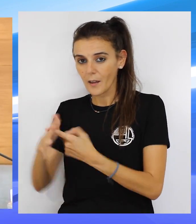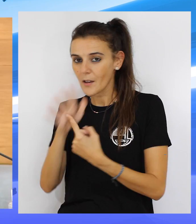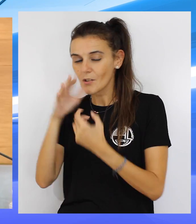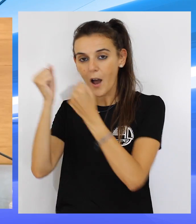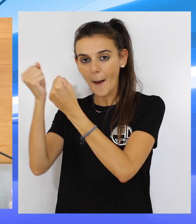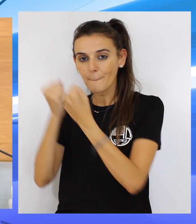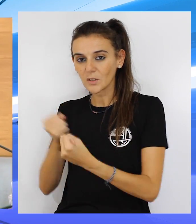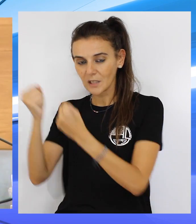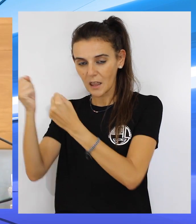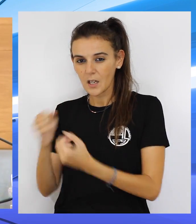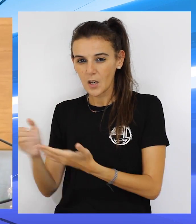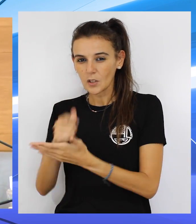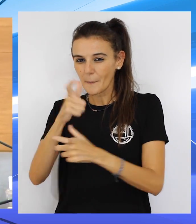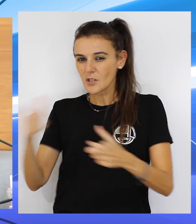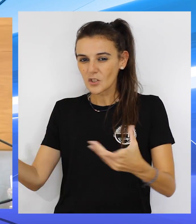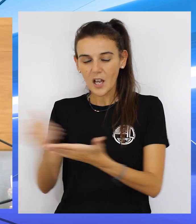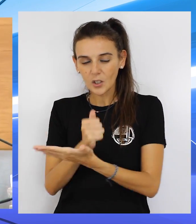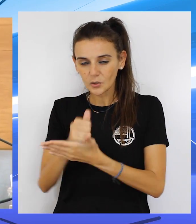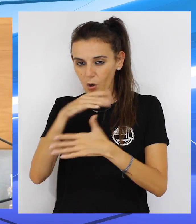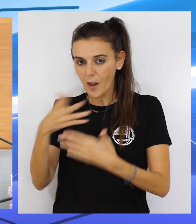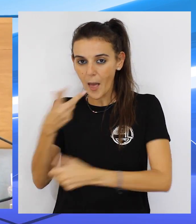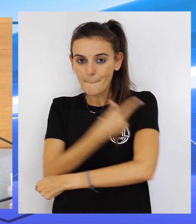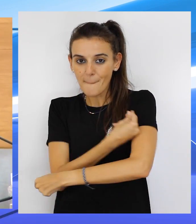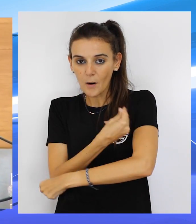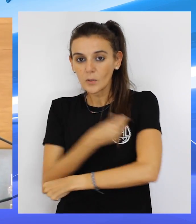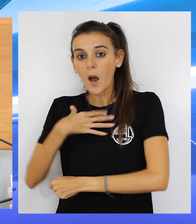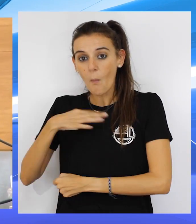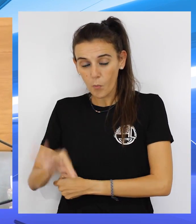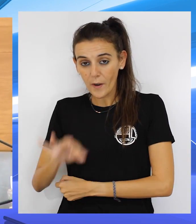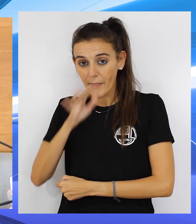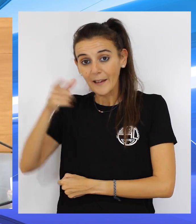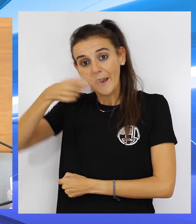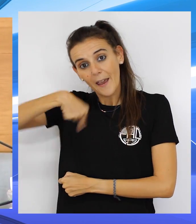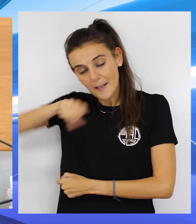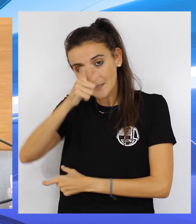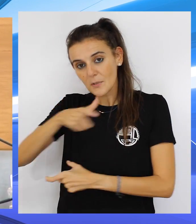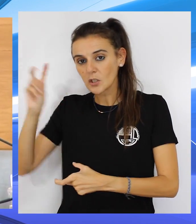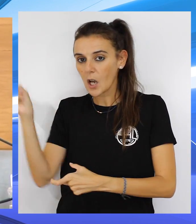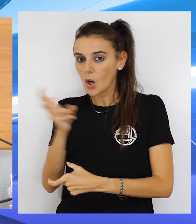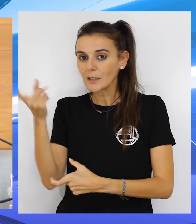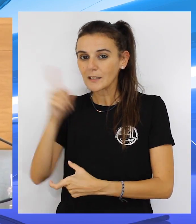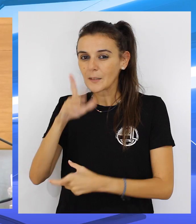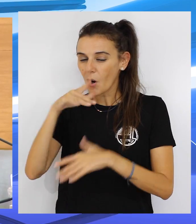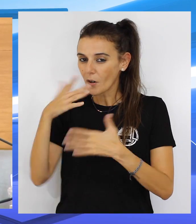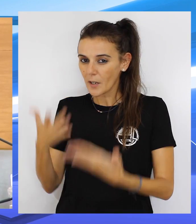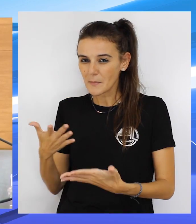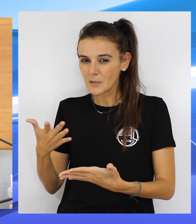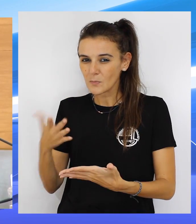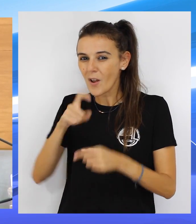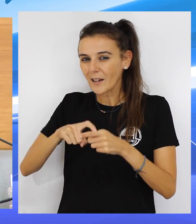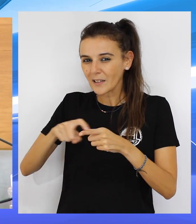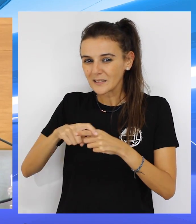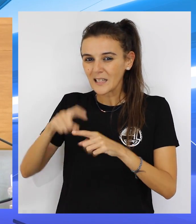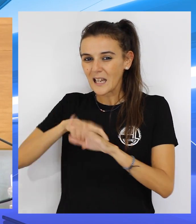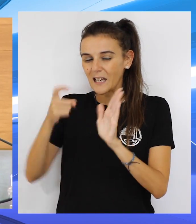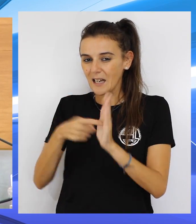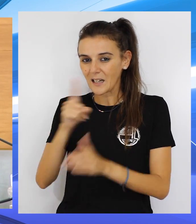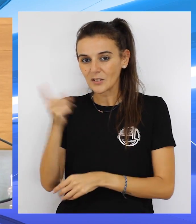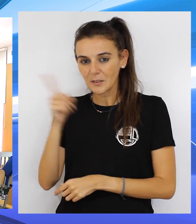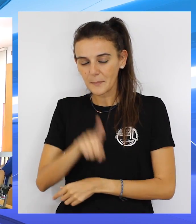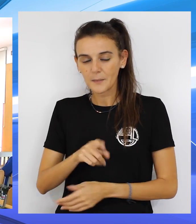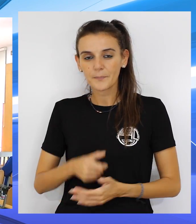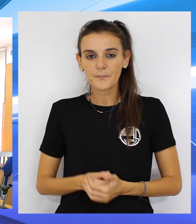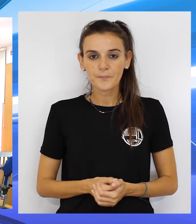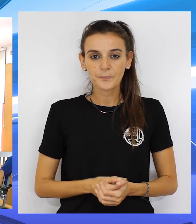ha potenciado que todas estas personas puedan vacunarse. Ellas y otras personas que se encuentran con carácter irregular en nuestra ciudad